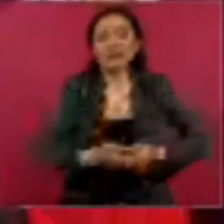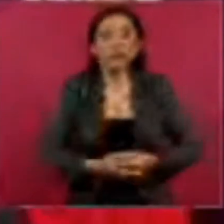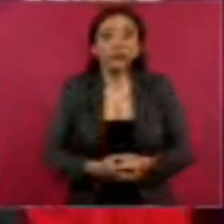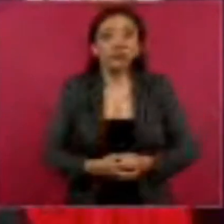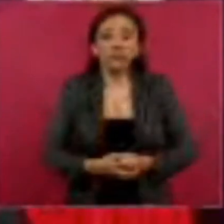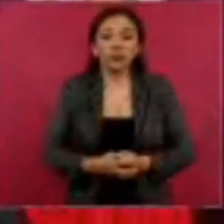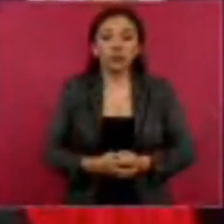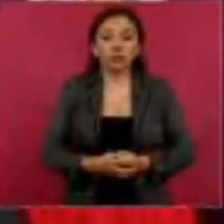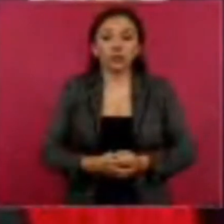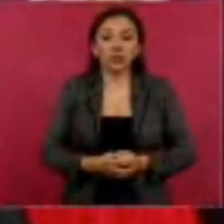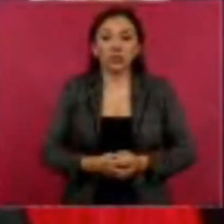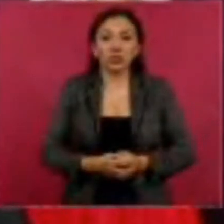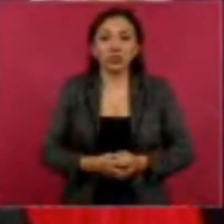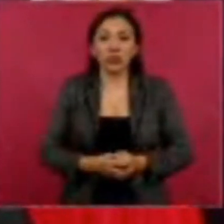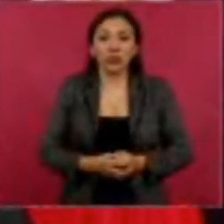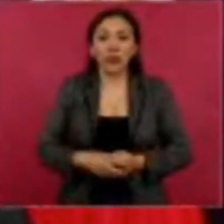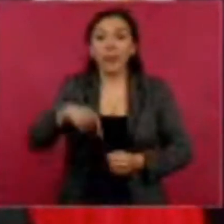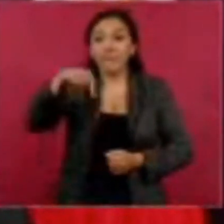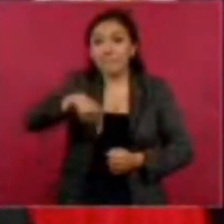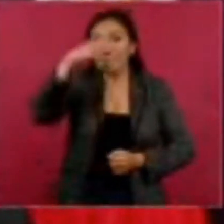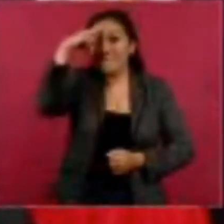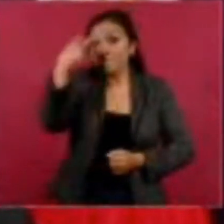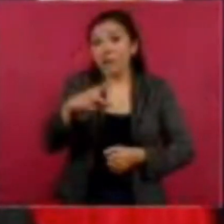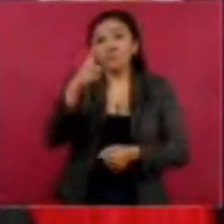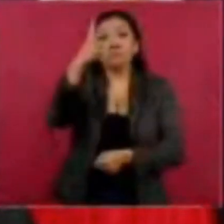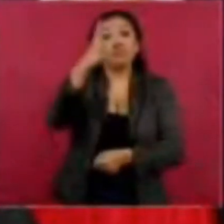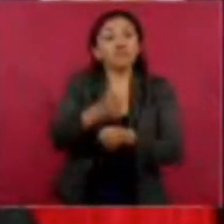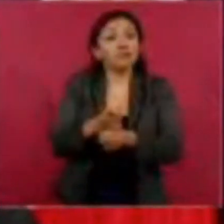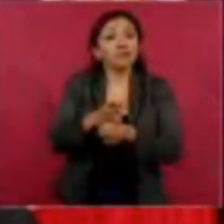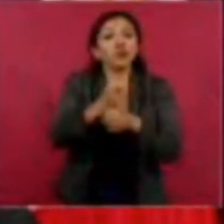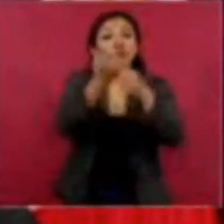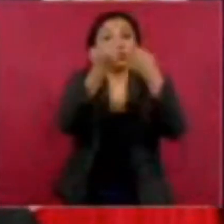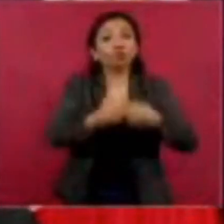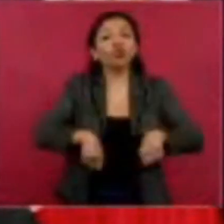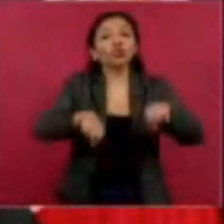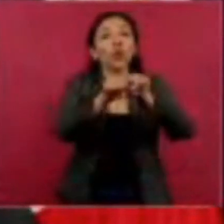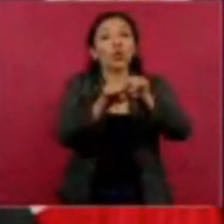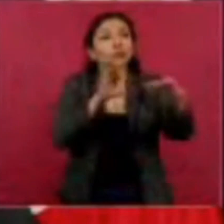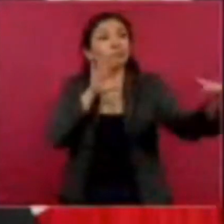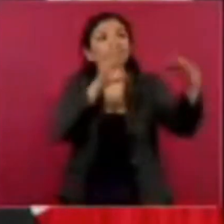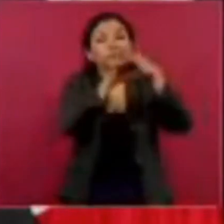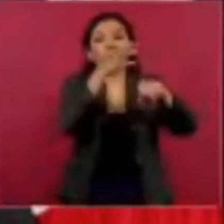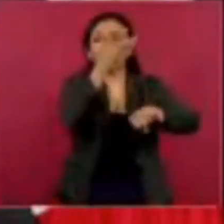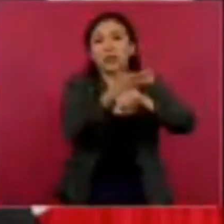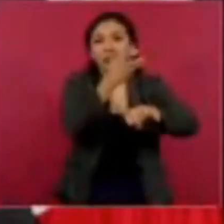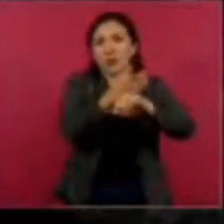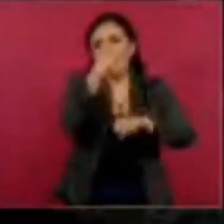México es el principal socio comercial de Estados Unidos.